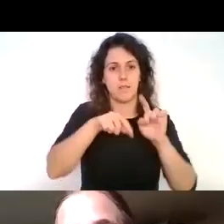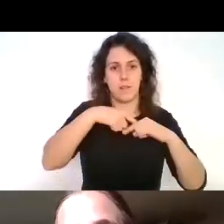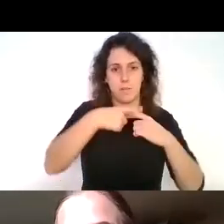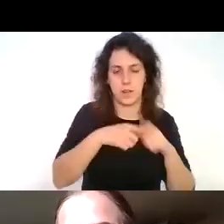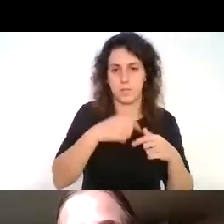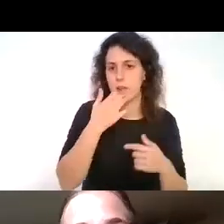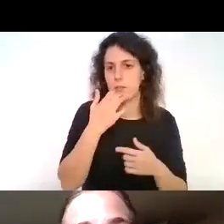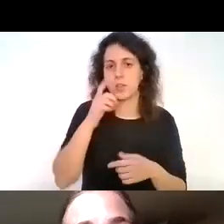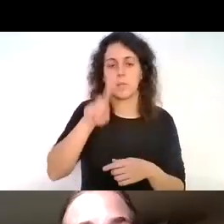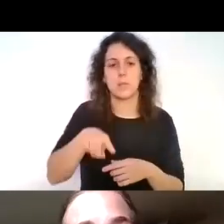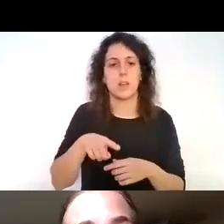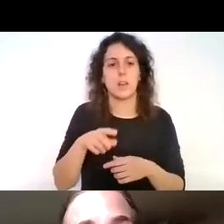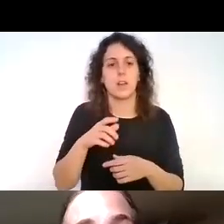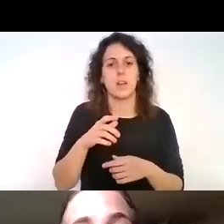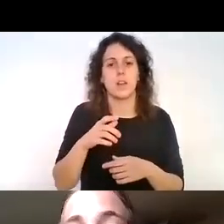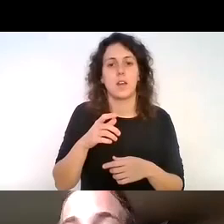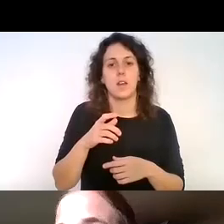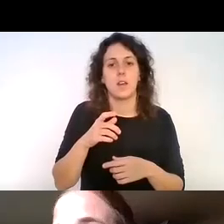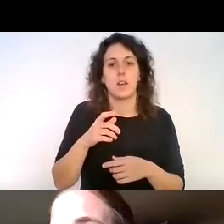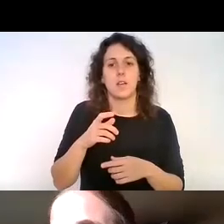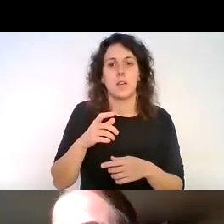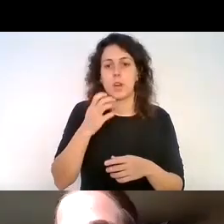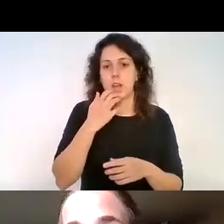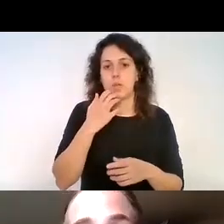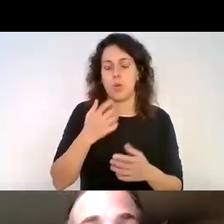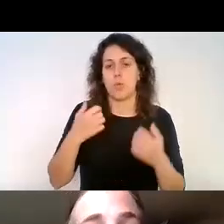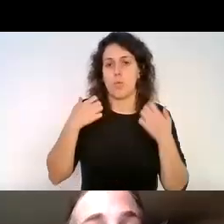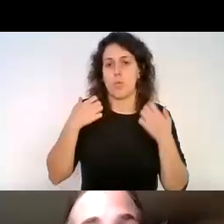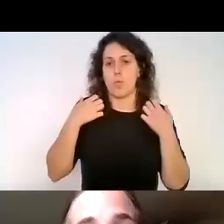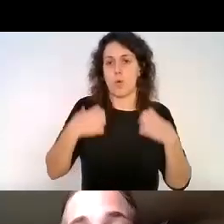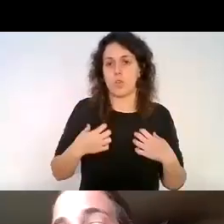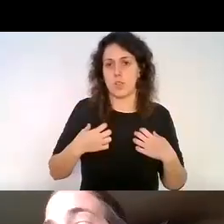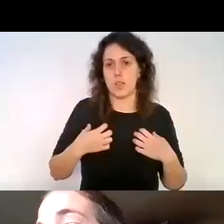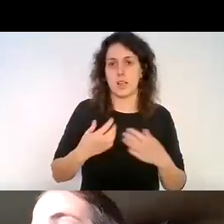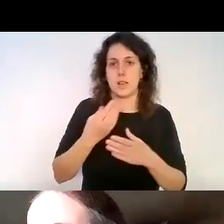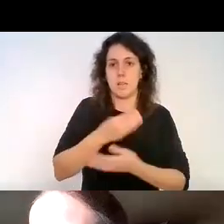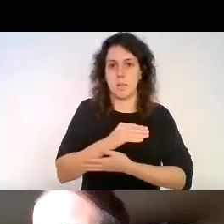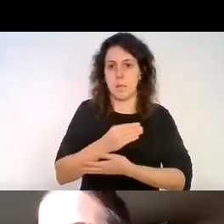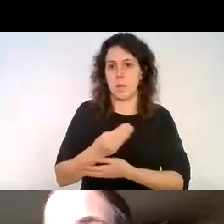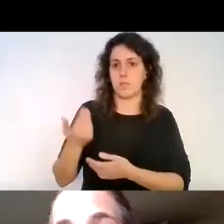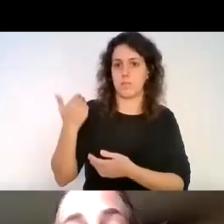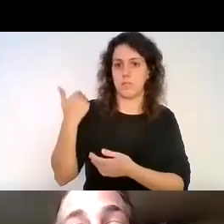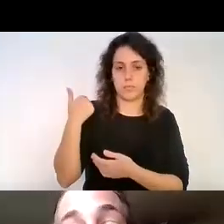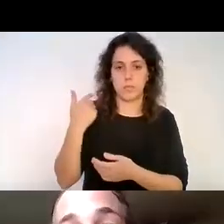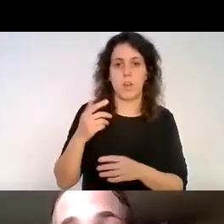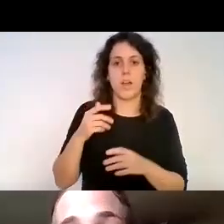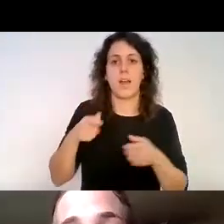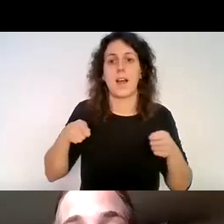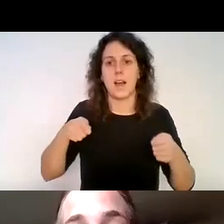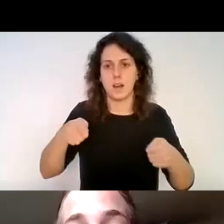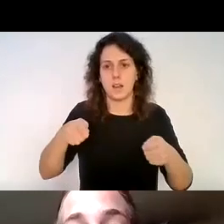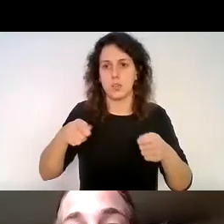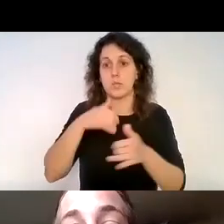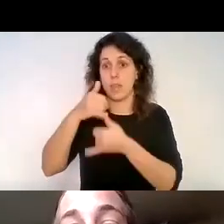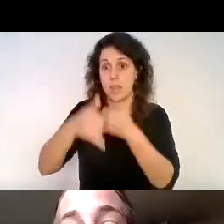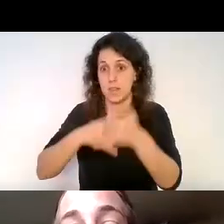poniendo esfuerzo en eso mochilas para llevar niños infantes carritos para bicicletas